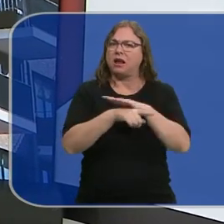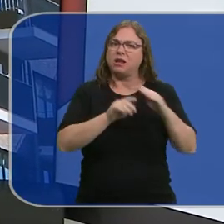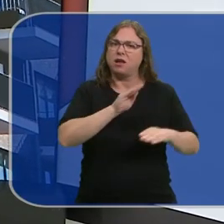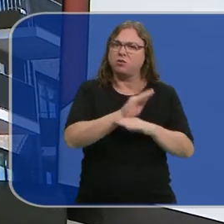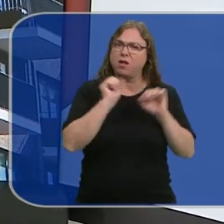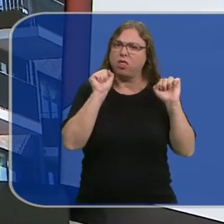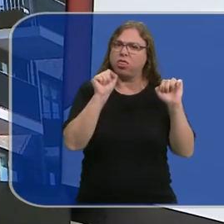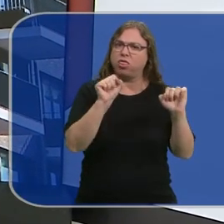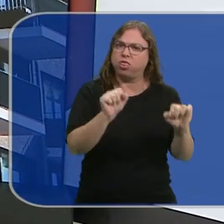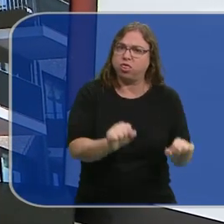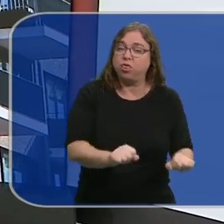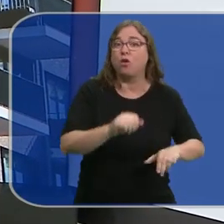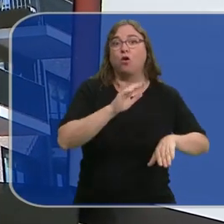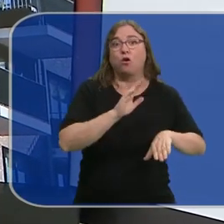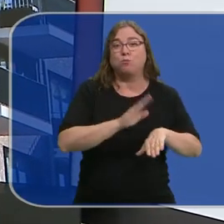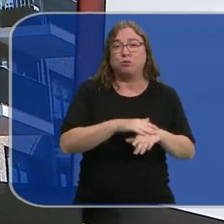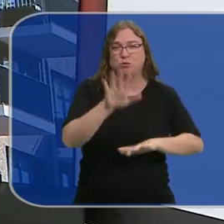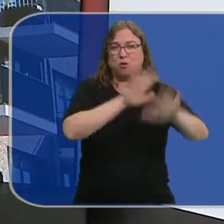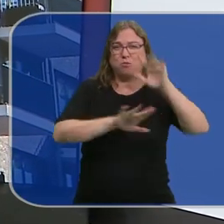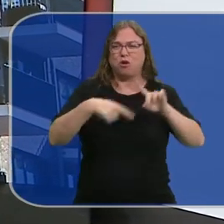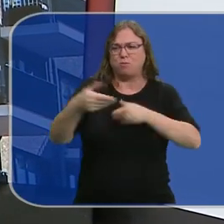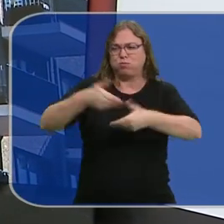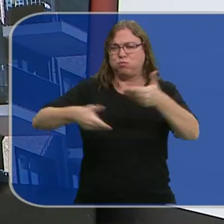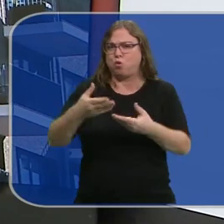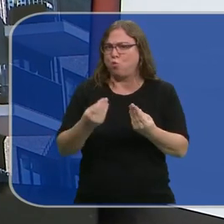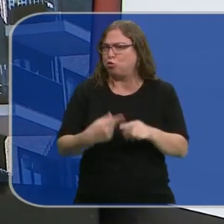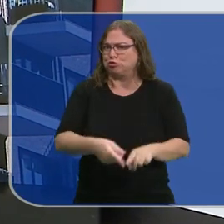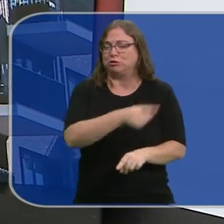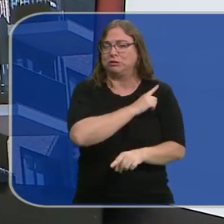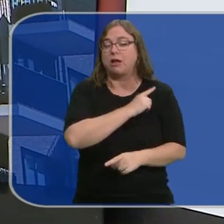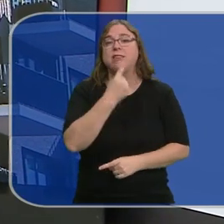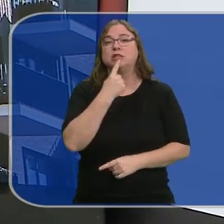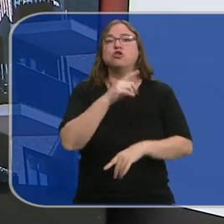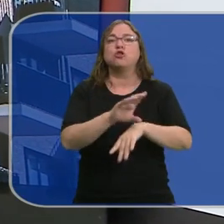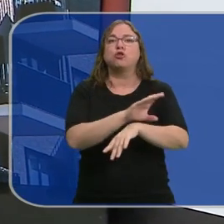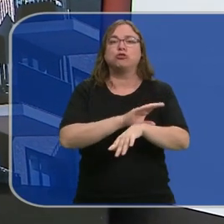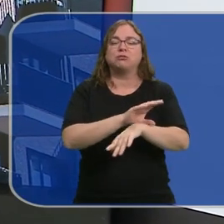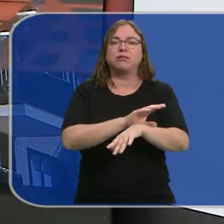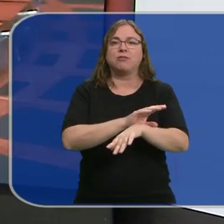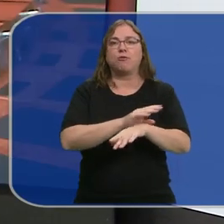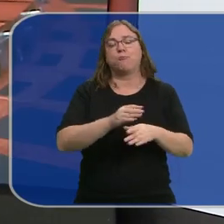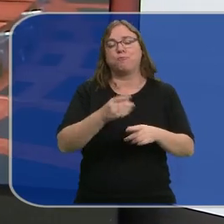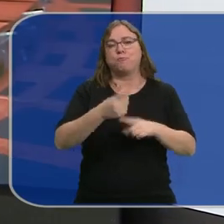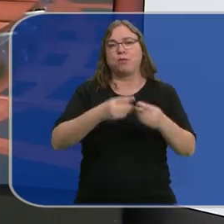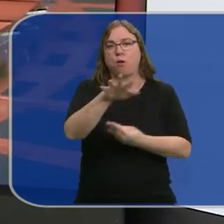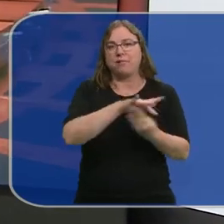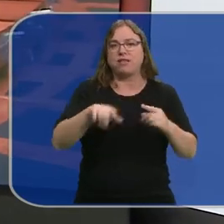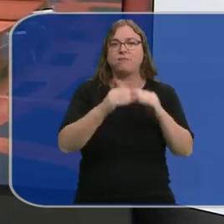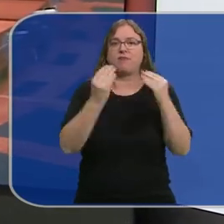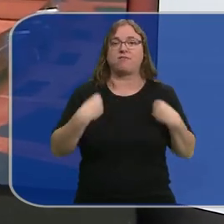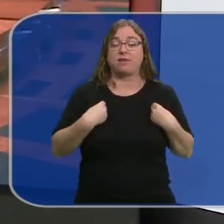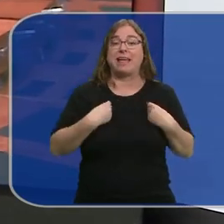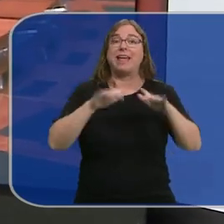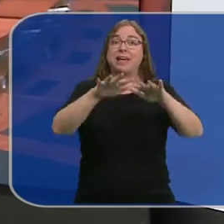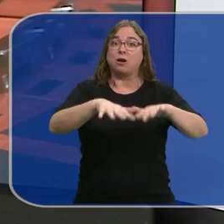debe a su complejidad y al volumen de solicitantes. Lo ha dicho hoy el consejero de Medio Ambiente y Vivienda. En las Cortes, Leticia Sánchez, PP y Vox han